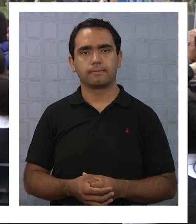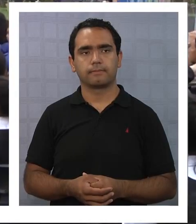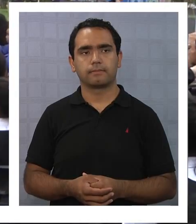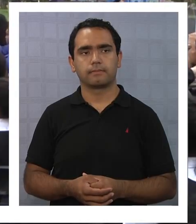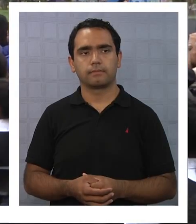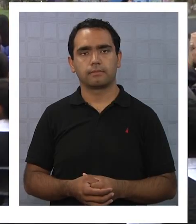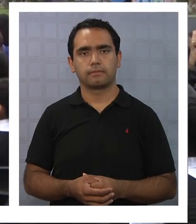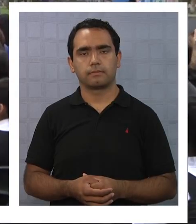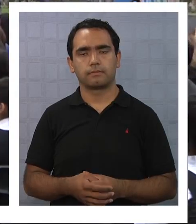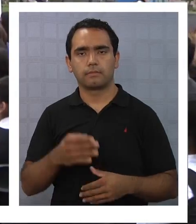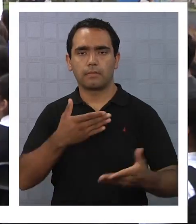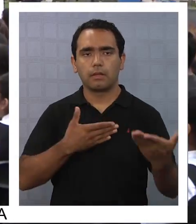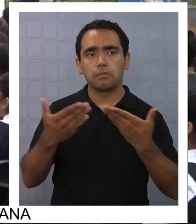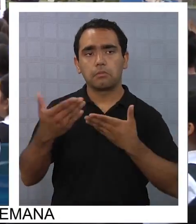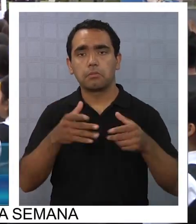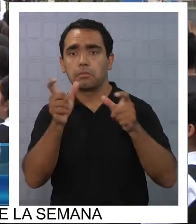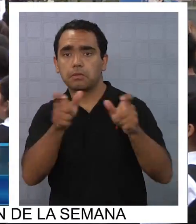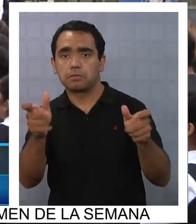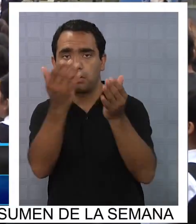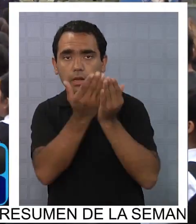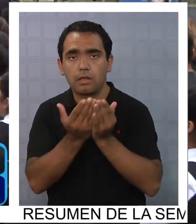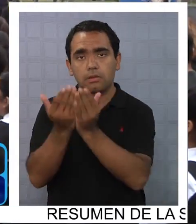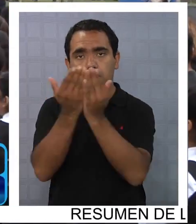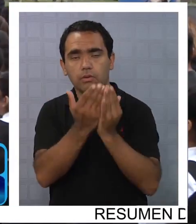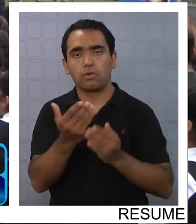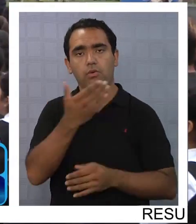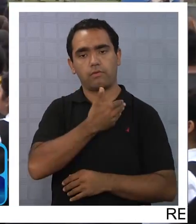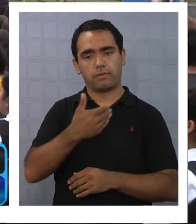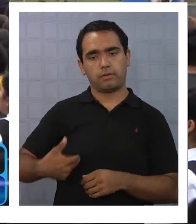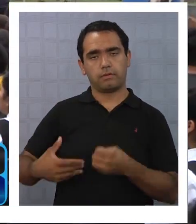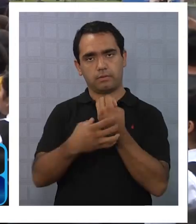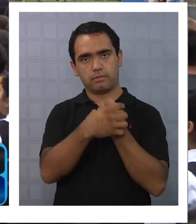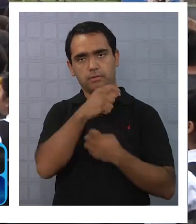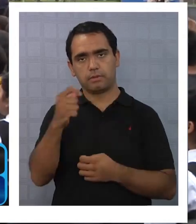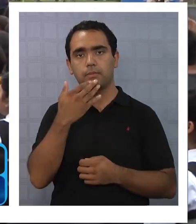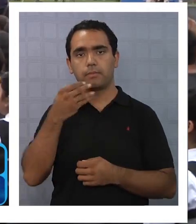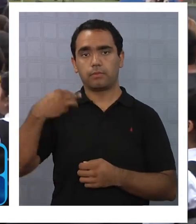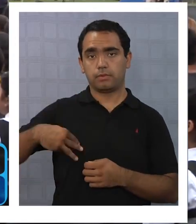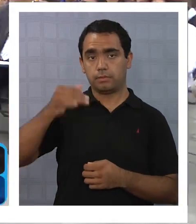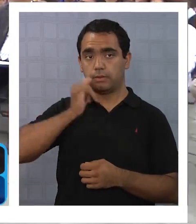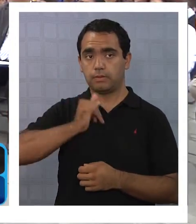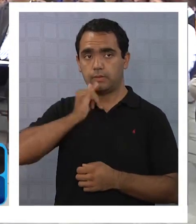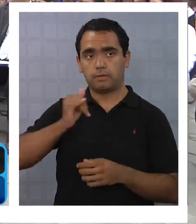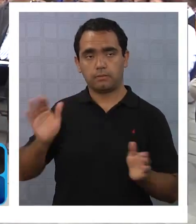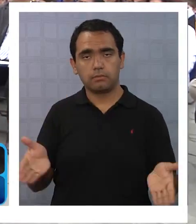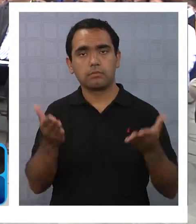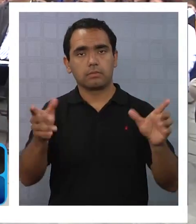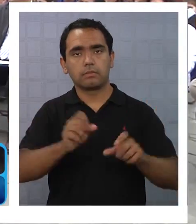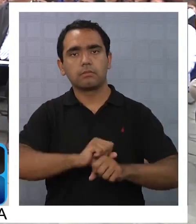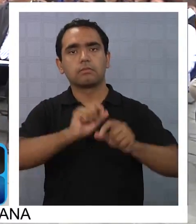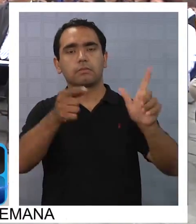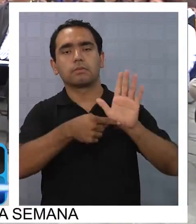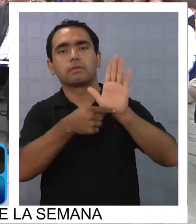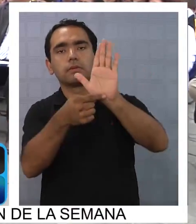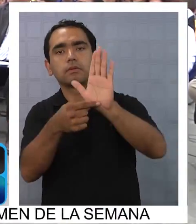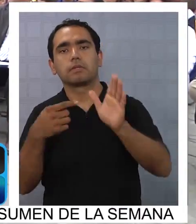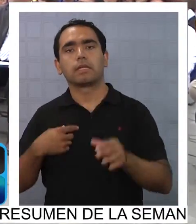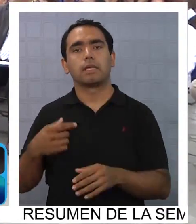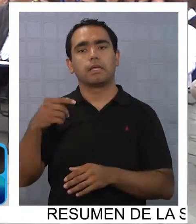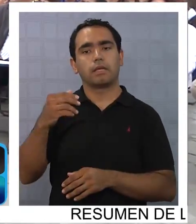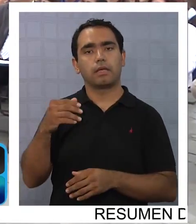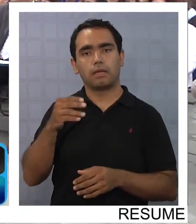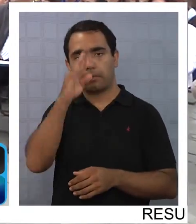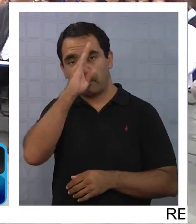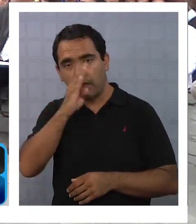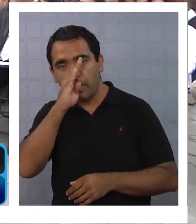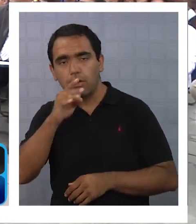Con la interacción de estudiantes, el gobierno regional y la municipalidad de Iquique lanzaron la campaña de esterilización de mascotas